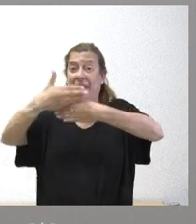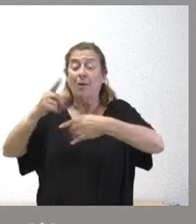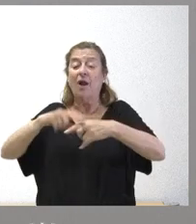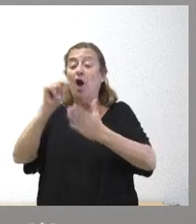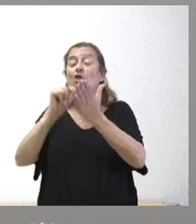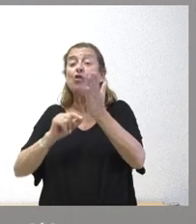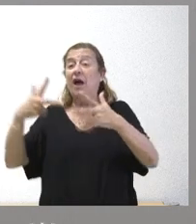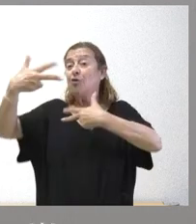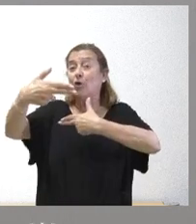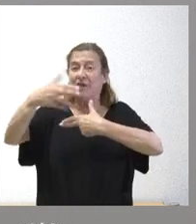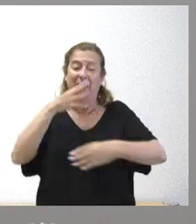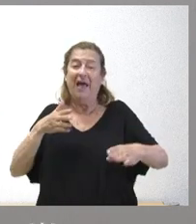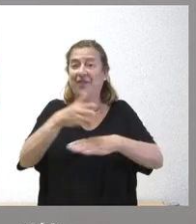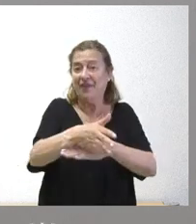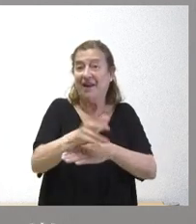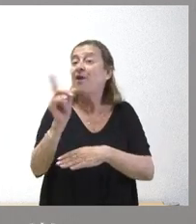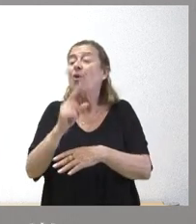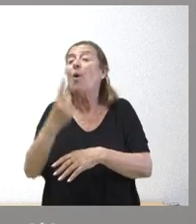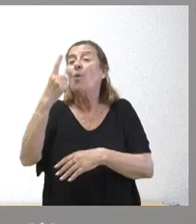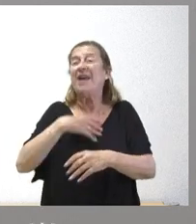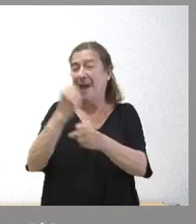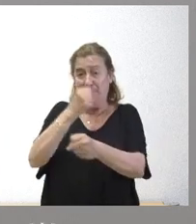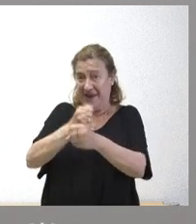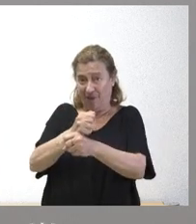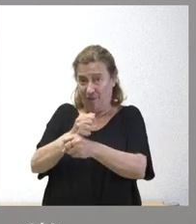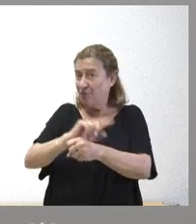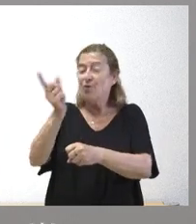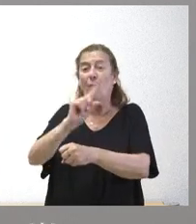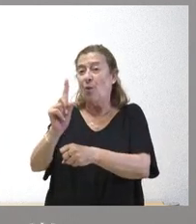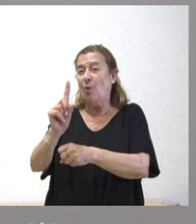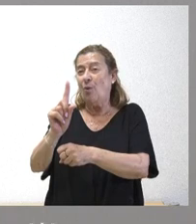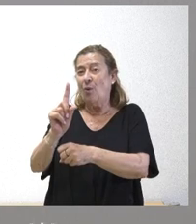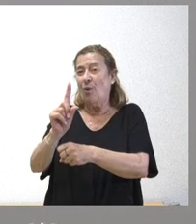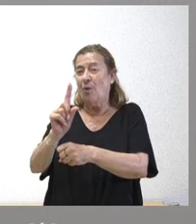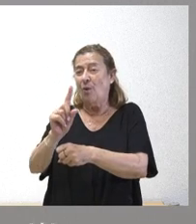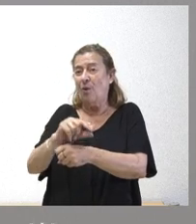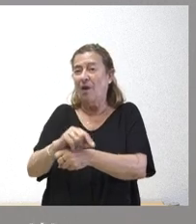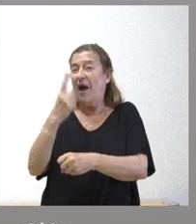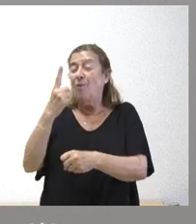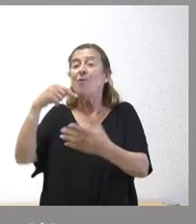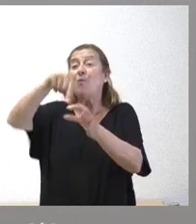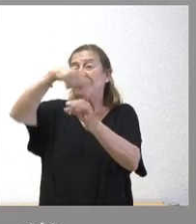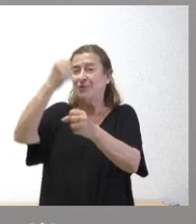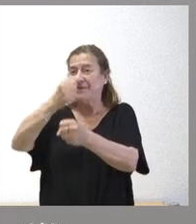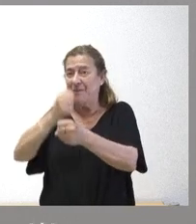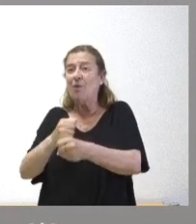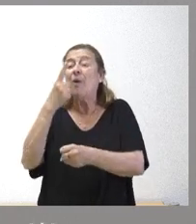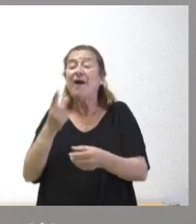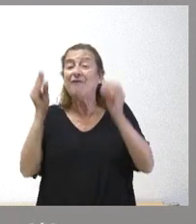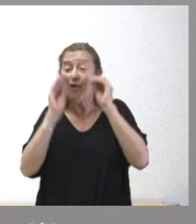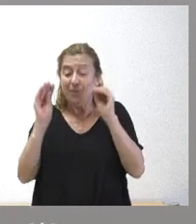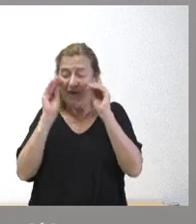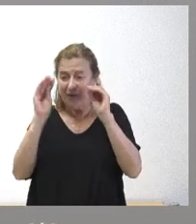para acceder no a un empleo no a un puesto de trabajo a una formación